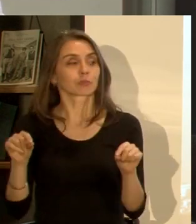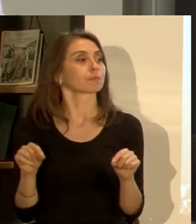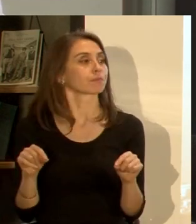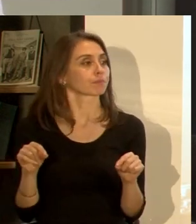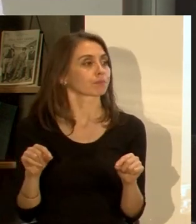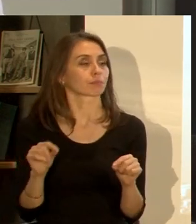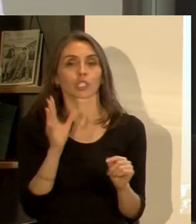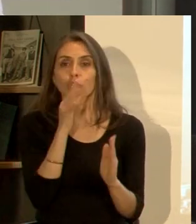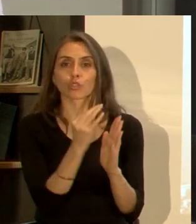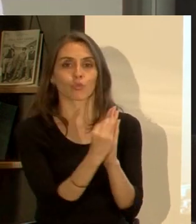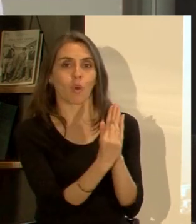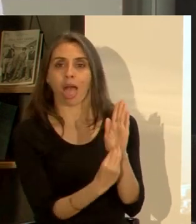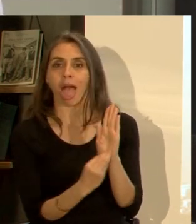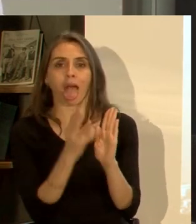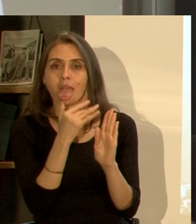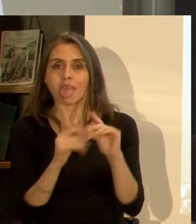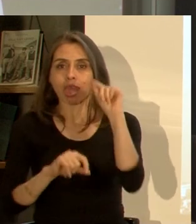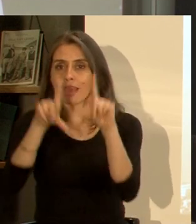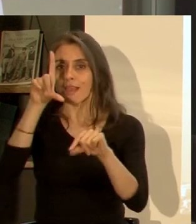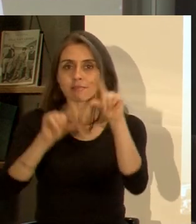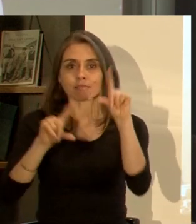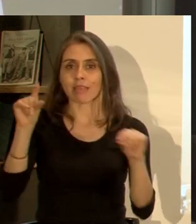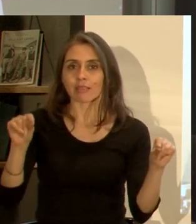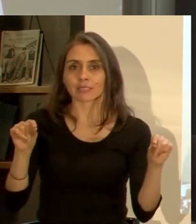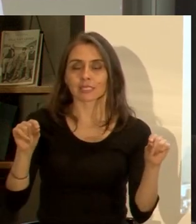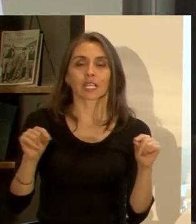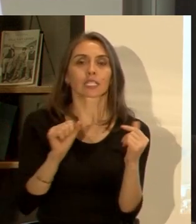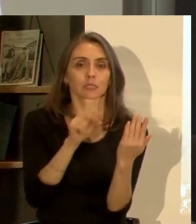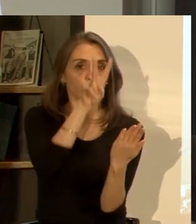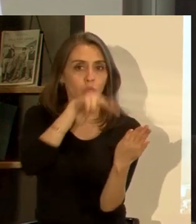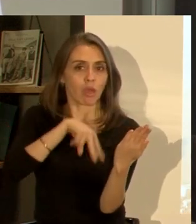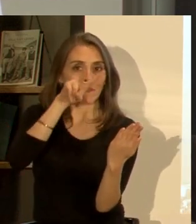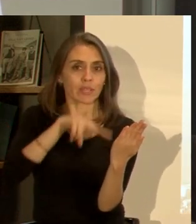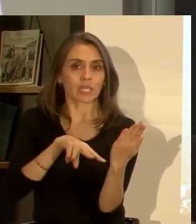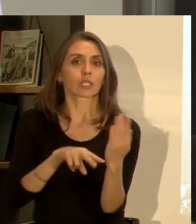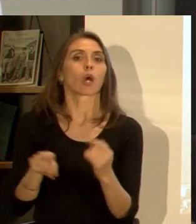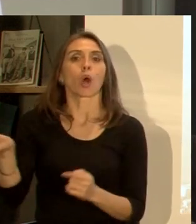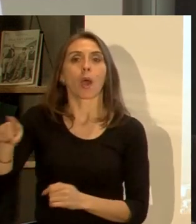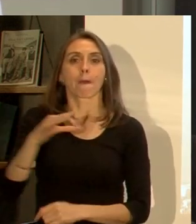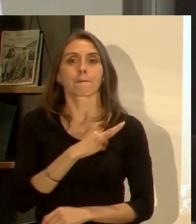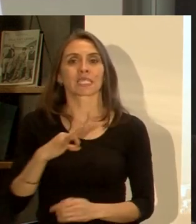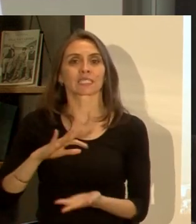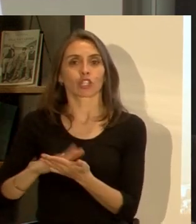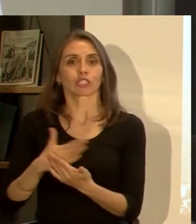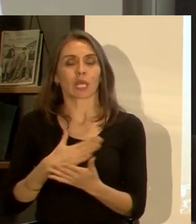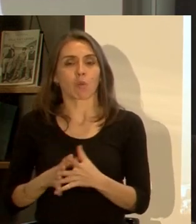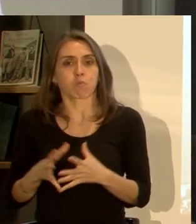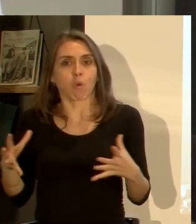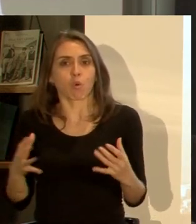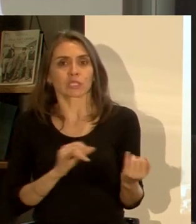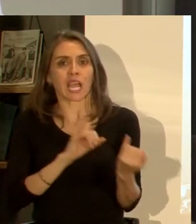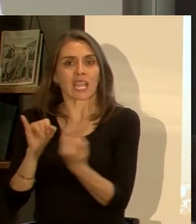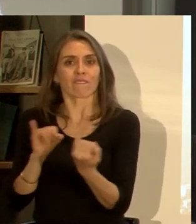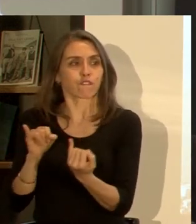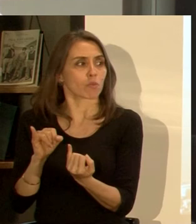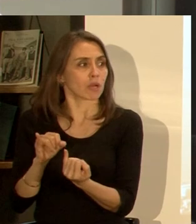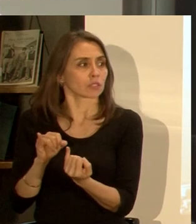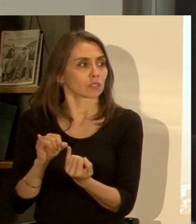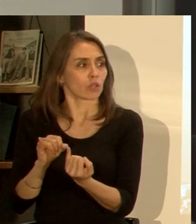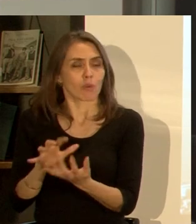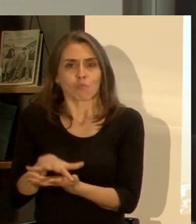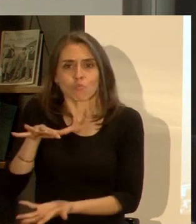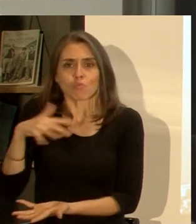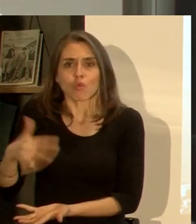no hay bases estadísticas disponibles accesibles y ustedes manejan una cantidad de información que es brutalmente